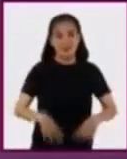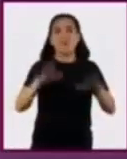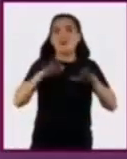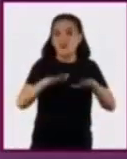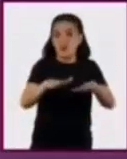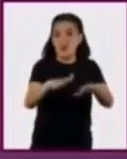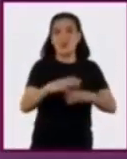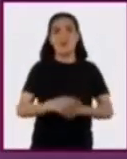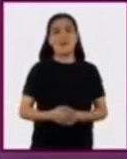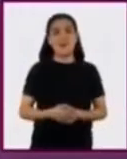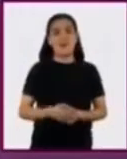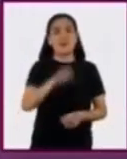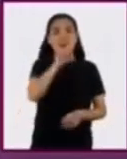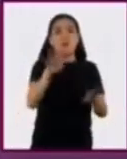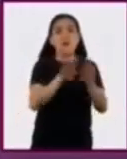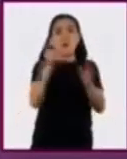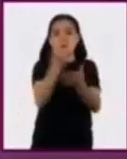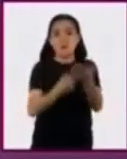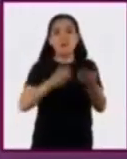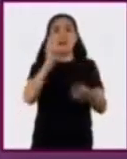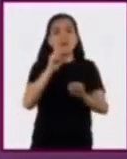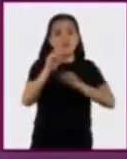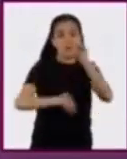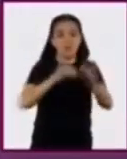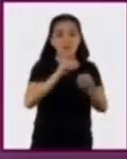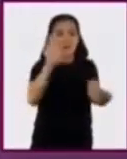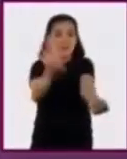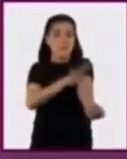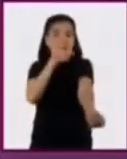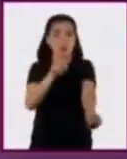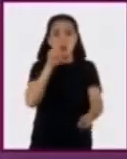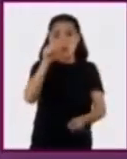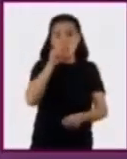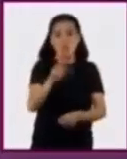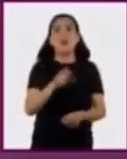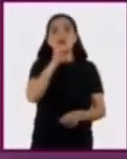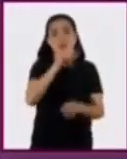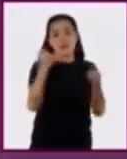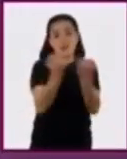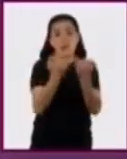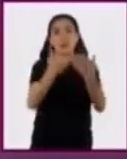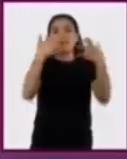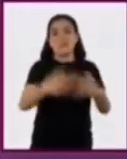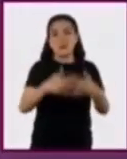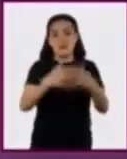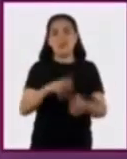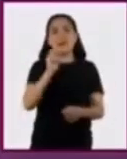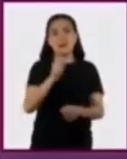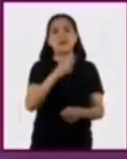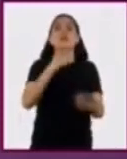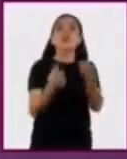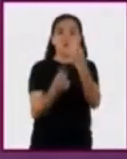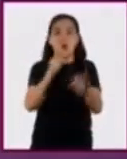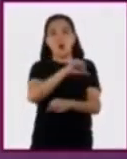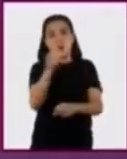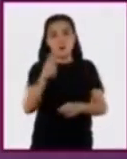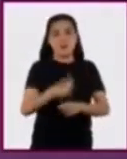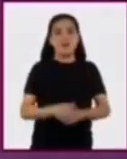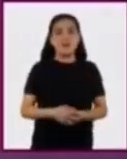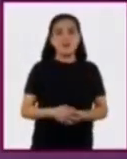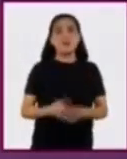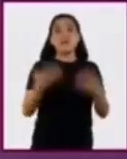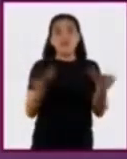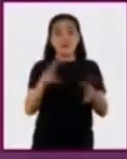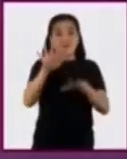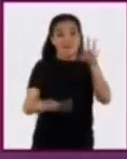textil, diseño de circuitos eléctricos y diseño industrial, entre otros. A veces,